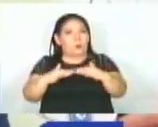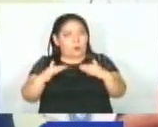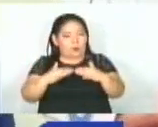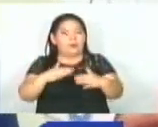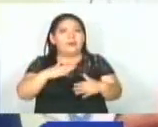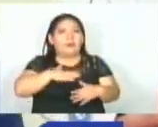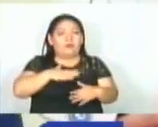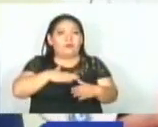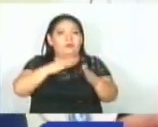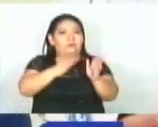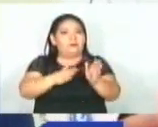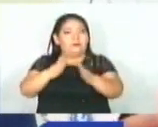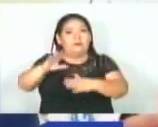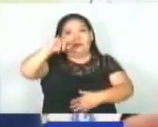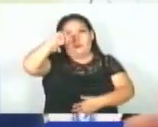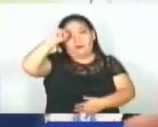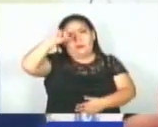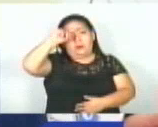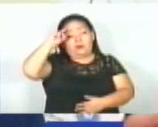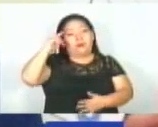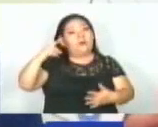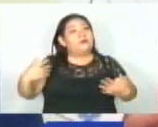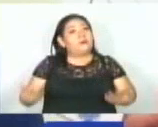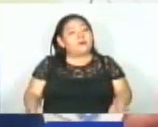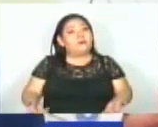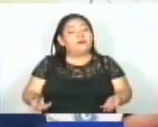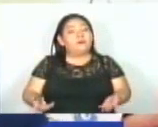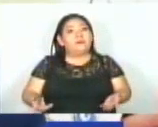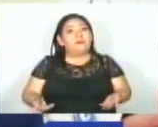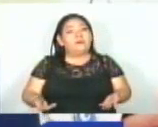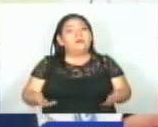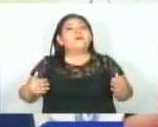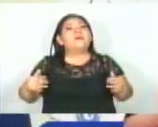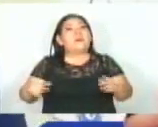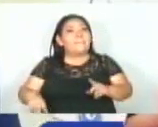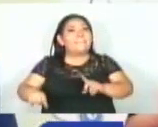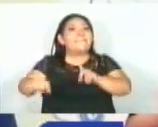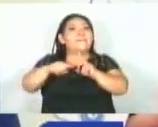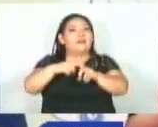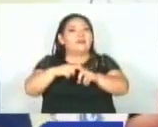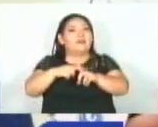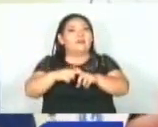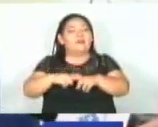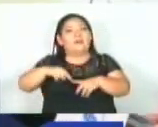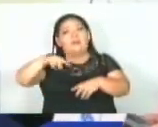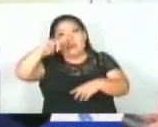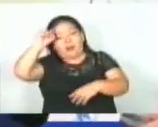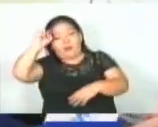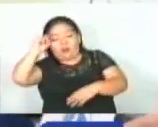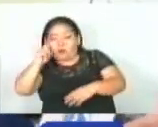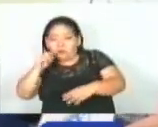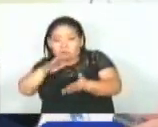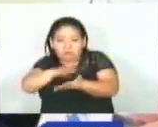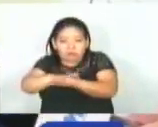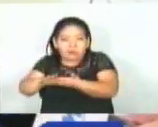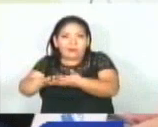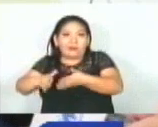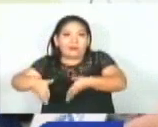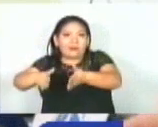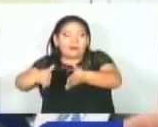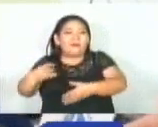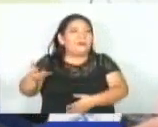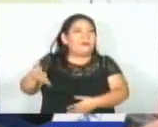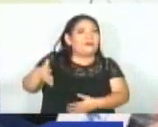que tenemos que ejecutar. Y adicional está una obra de drenaje bastante importante que tiene una